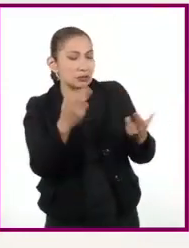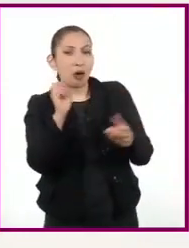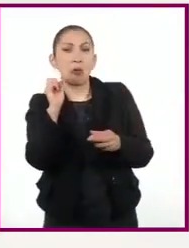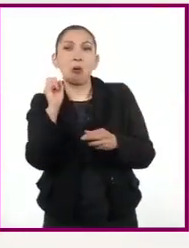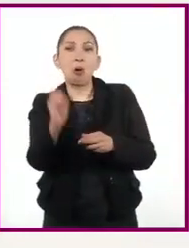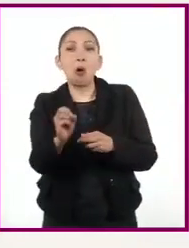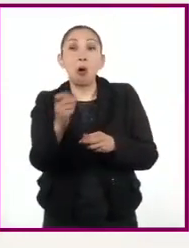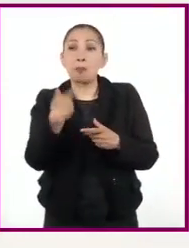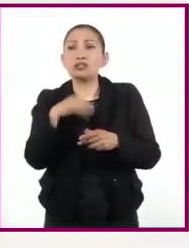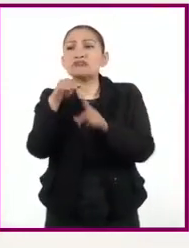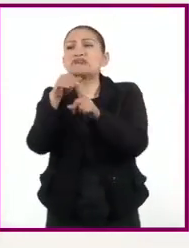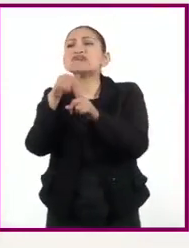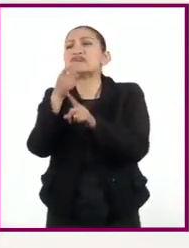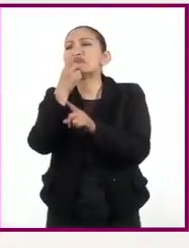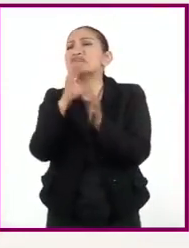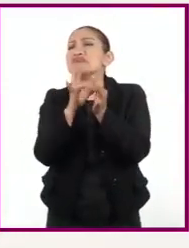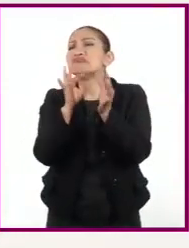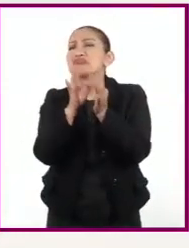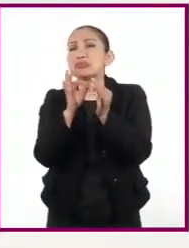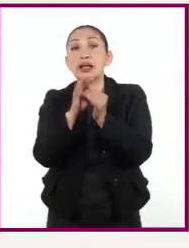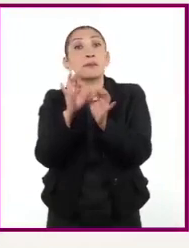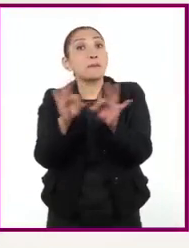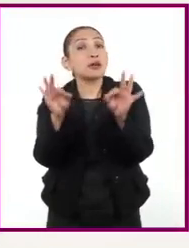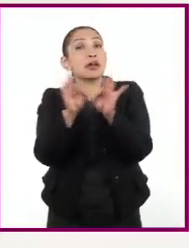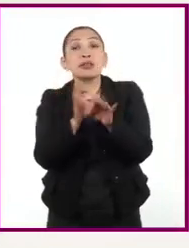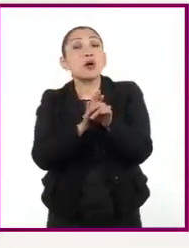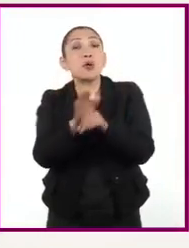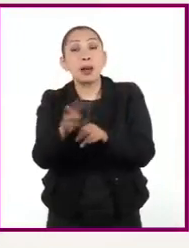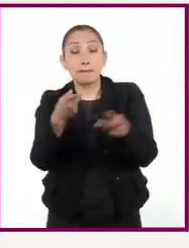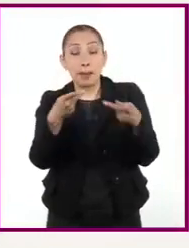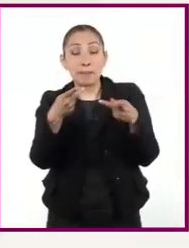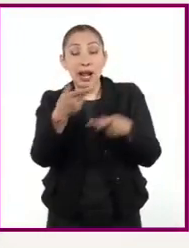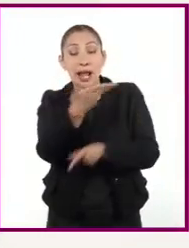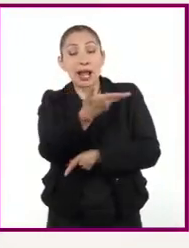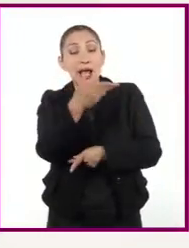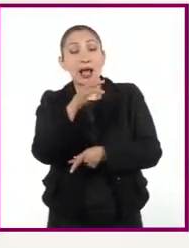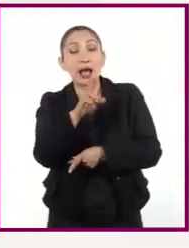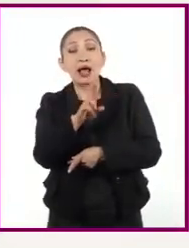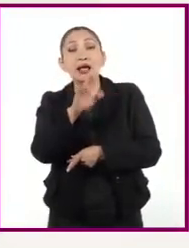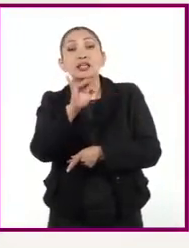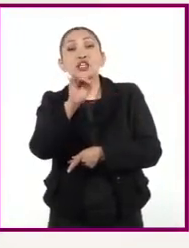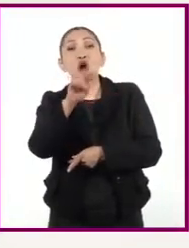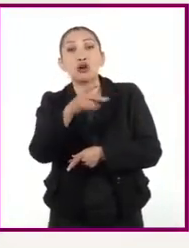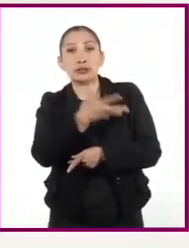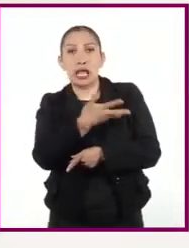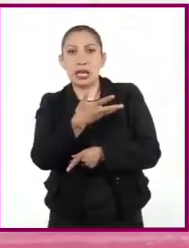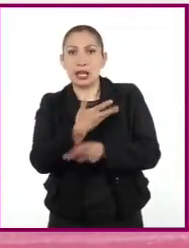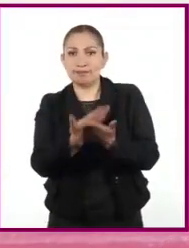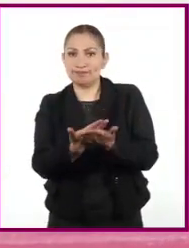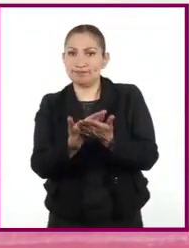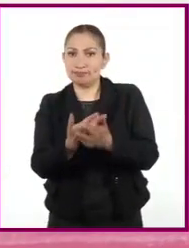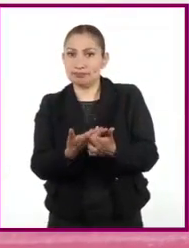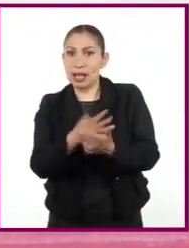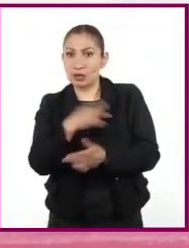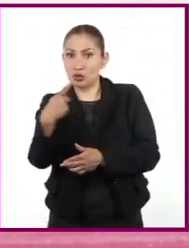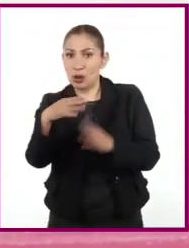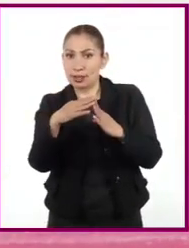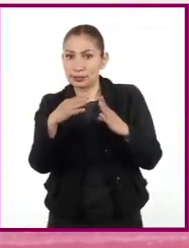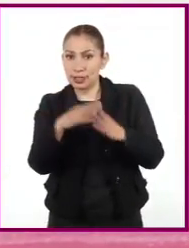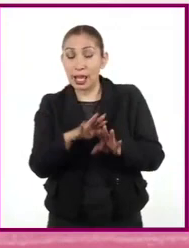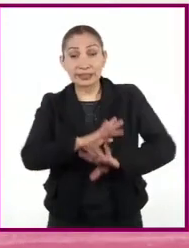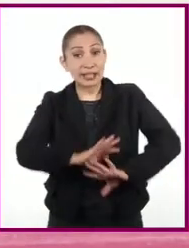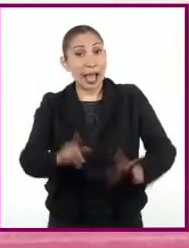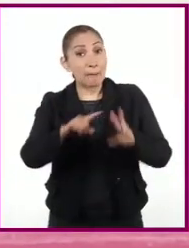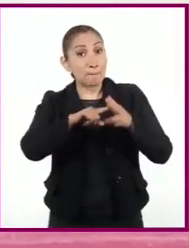o a una persona de su familia. El chiste es que elaboren su guión con los recursos que tienen disponibles. Verán que una